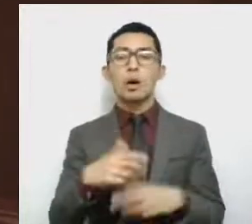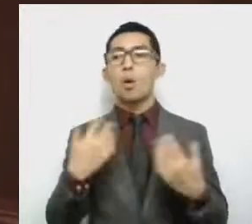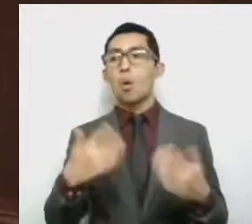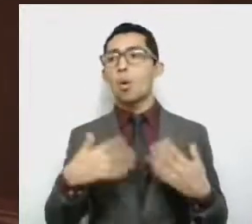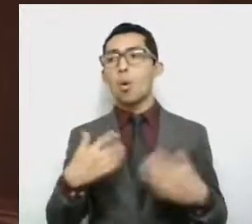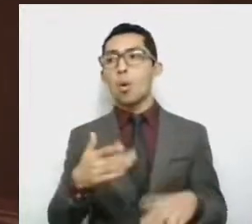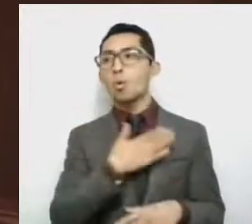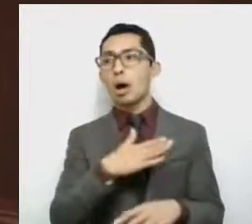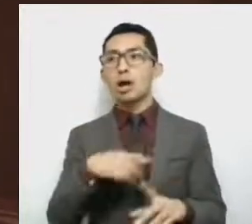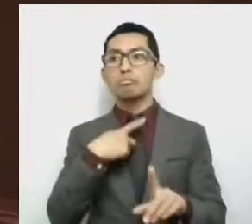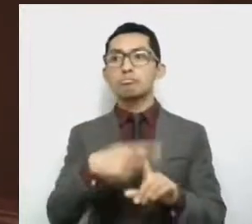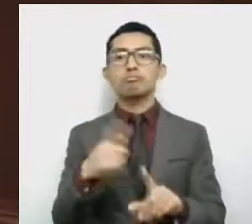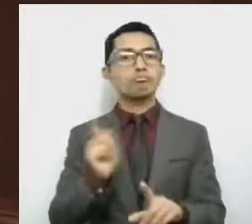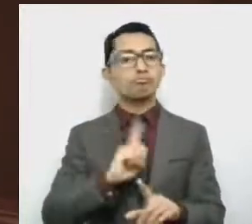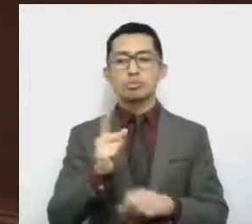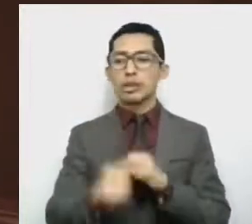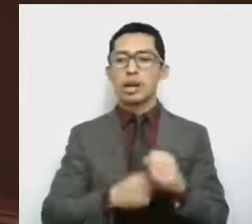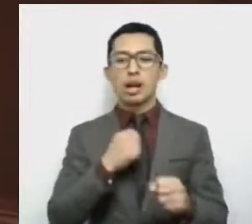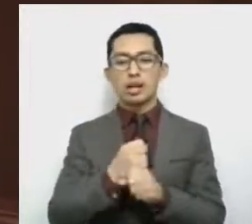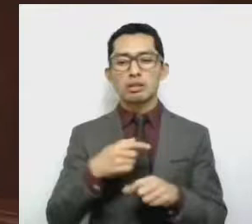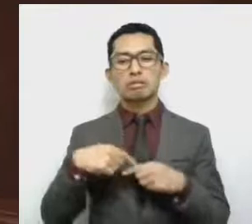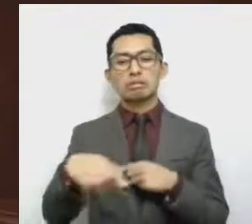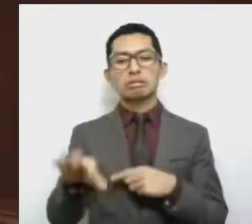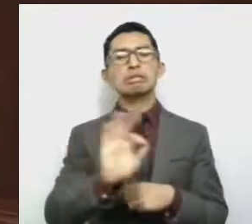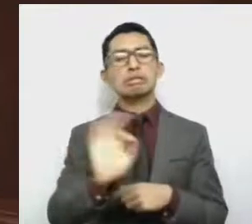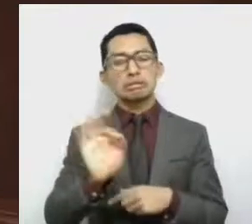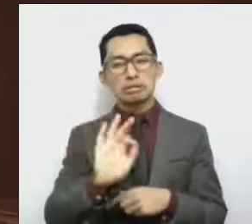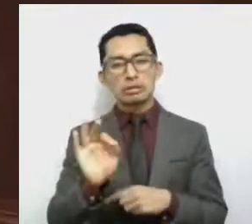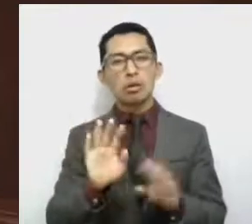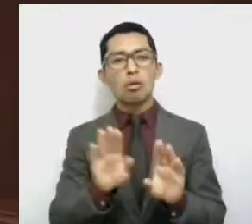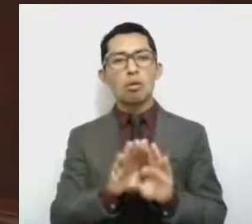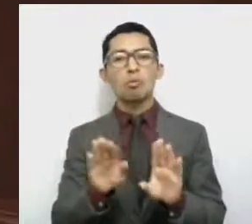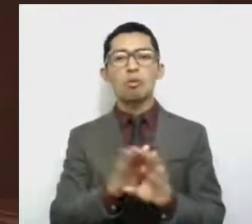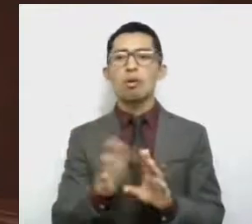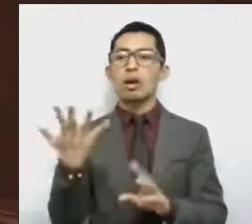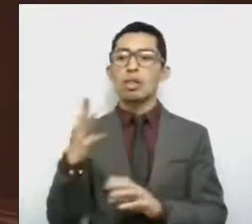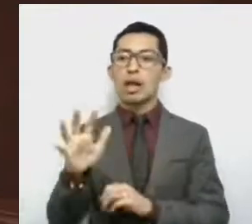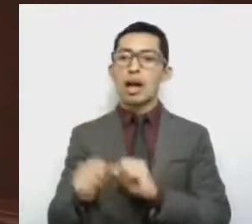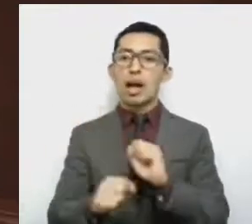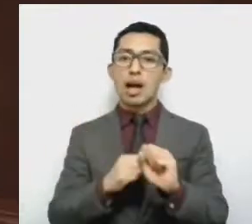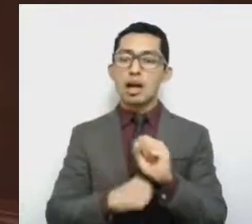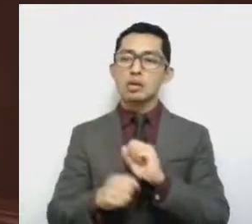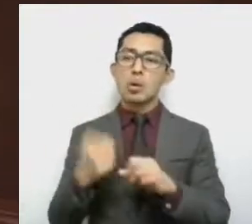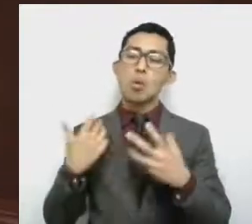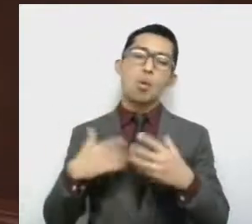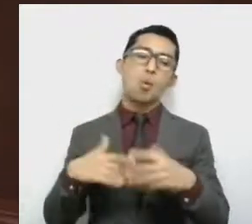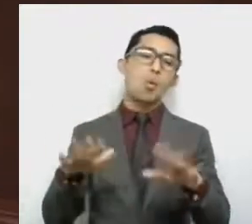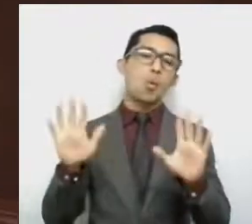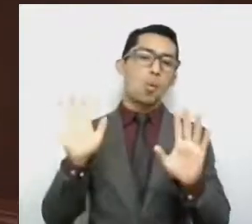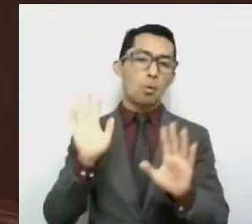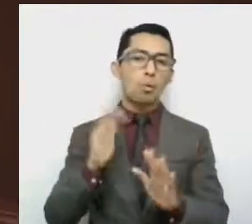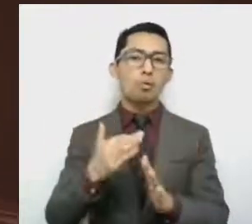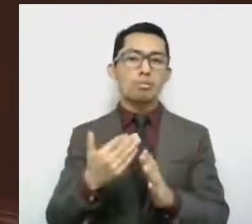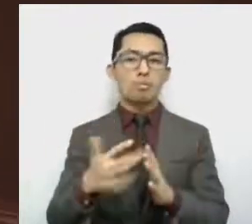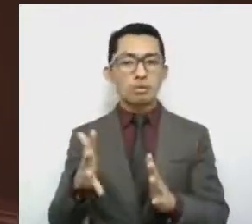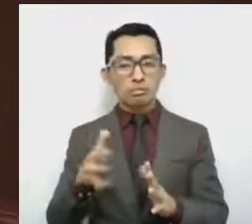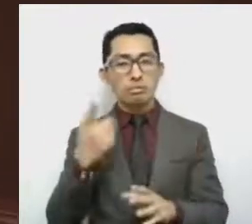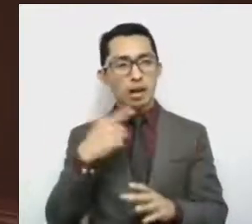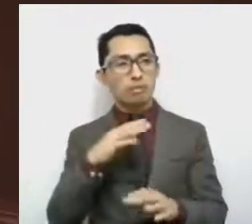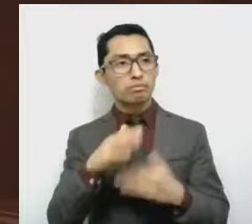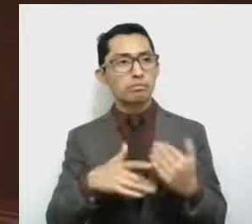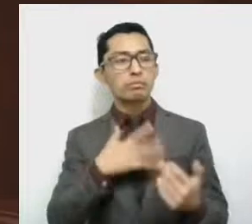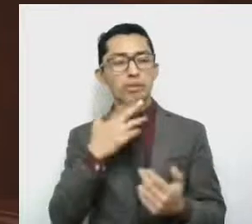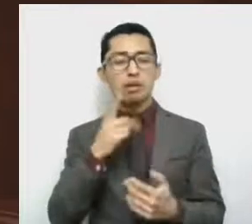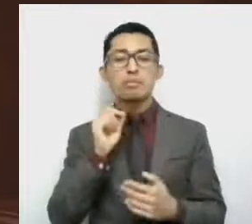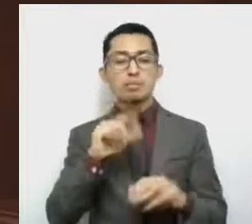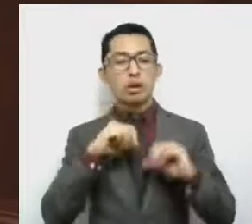este año al preverse una recuperación de 10 años como mínimo. La misma asociación recalca la